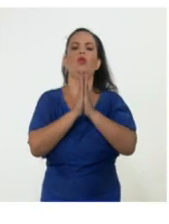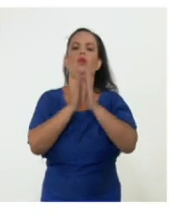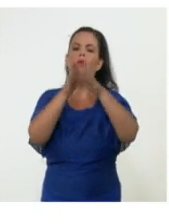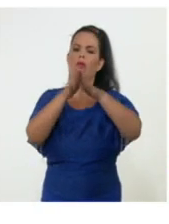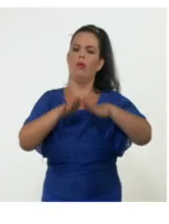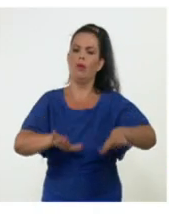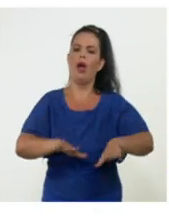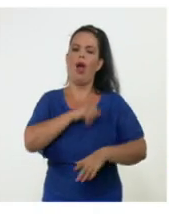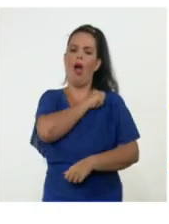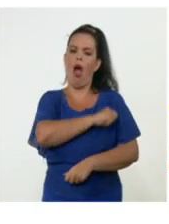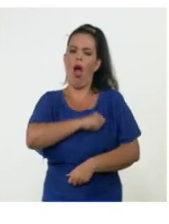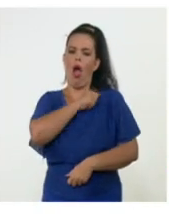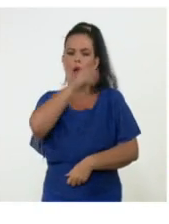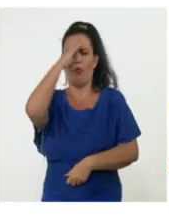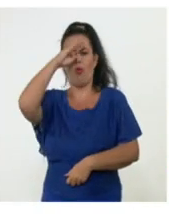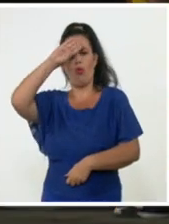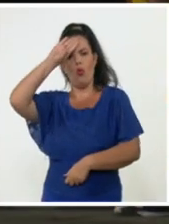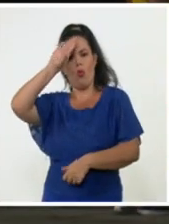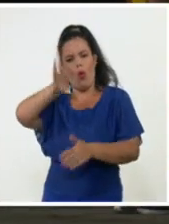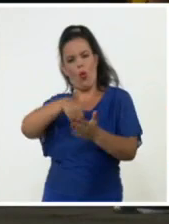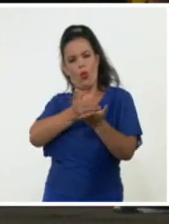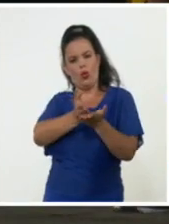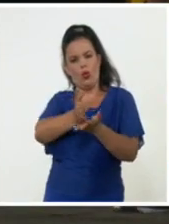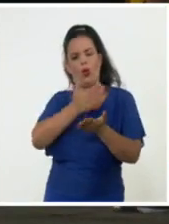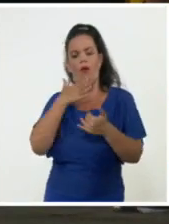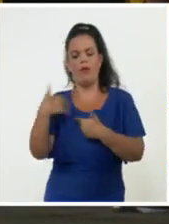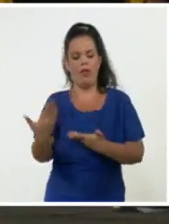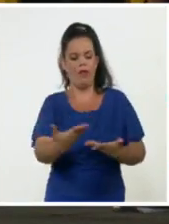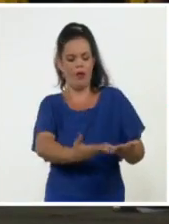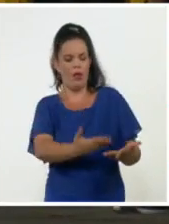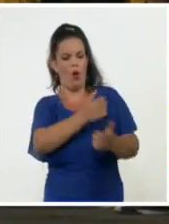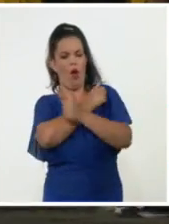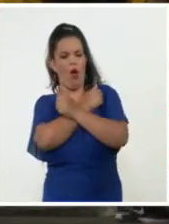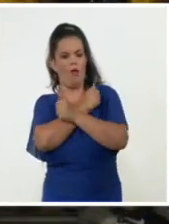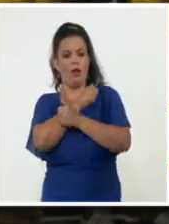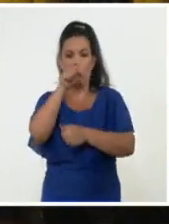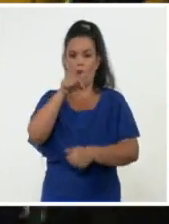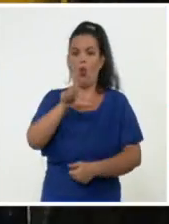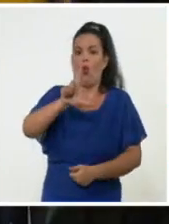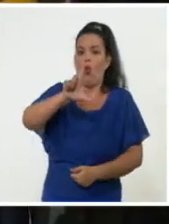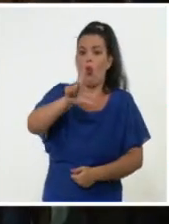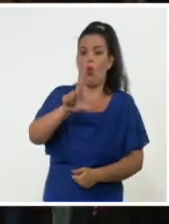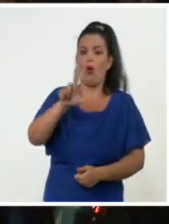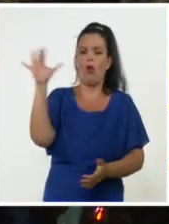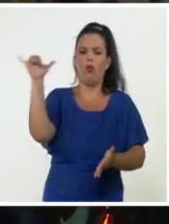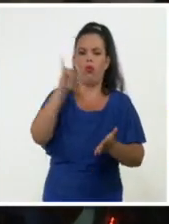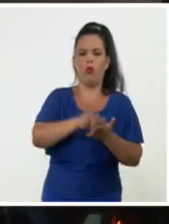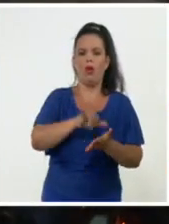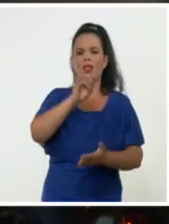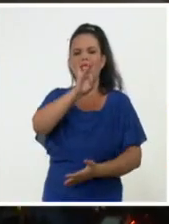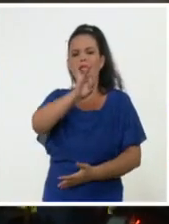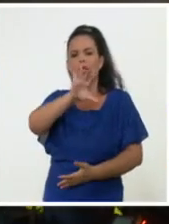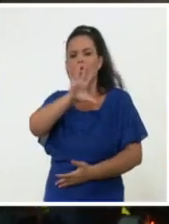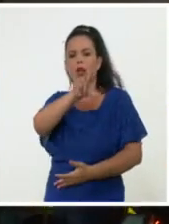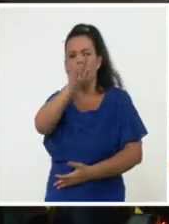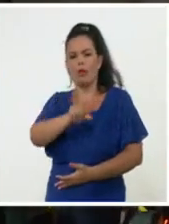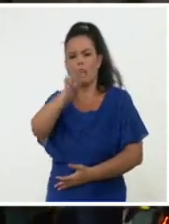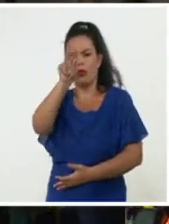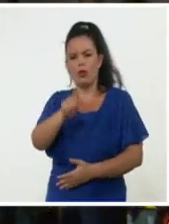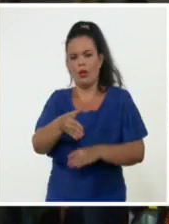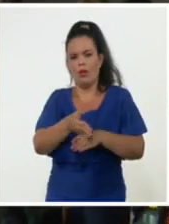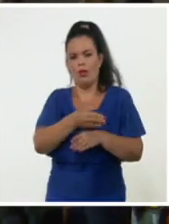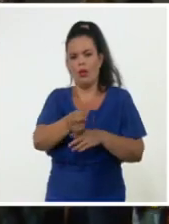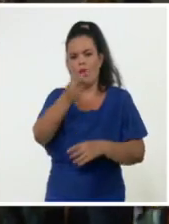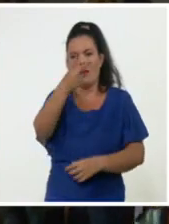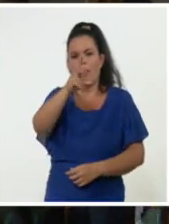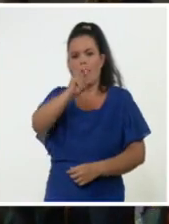Bienvenidos, hermanos. Un fuerte abrazo. La caravana llegó este lunes y sumó 75 visitantes de 20 estados norteamericanos